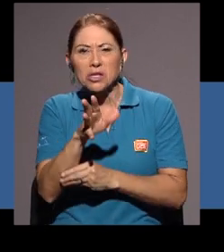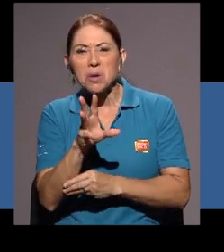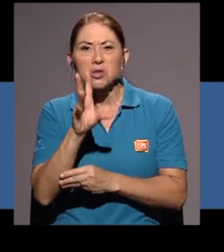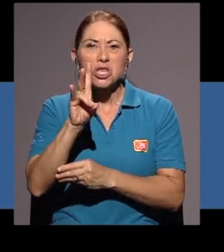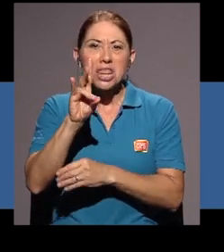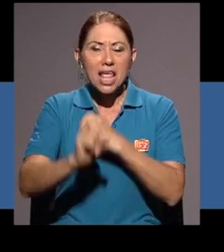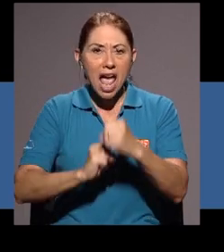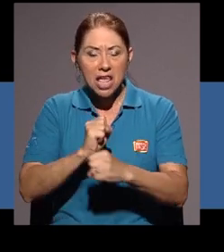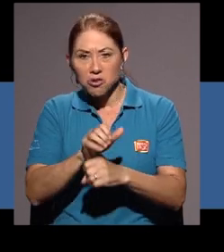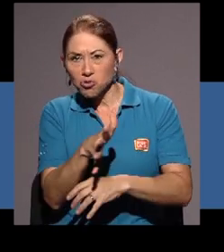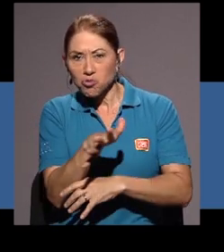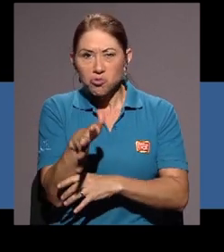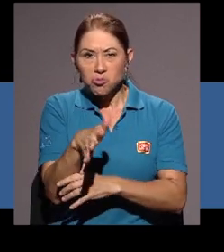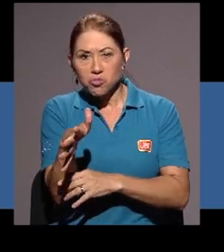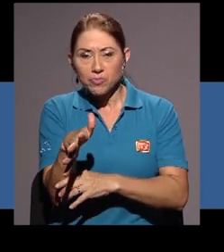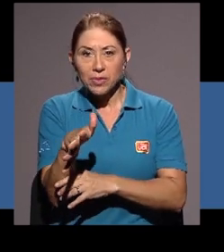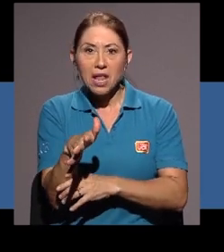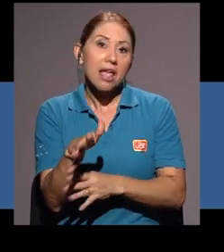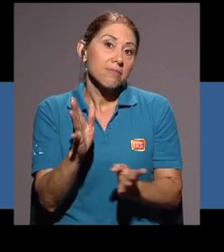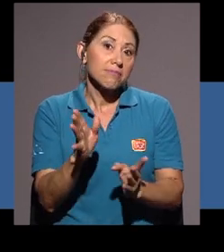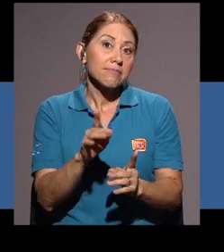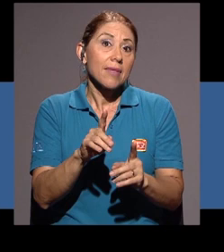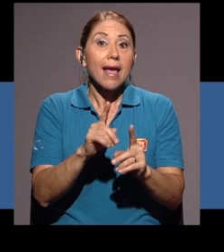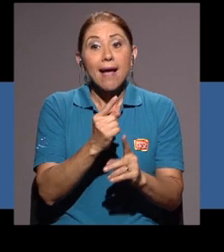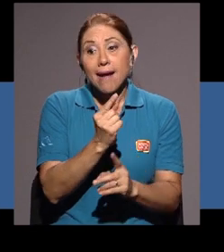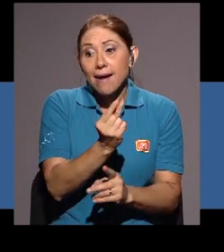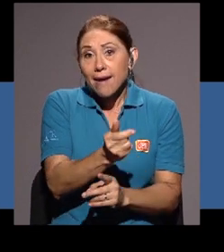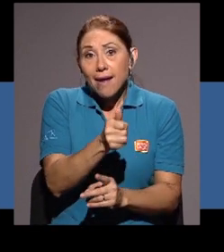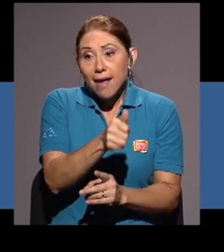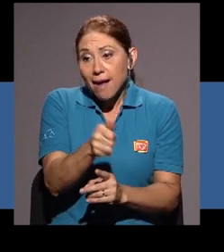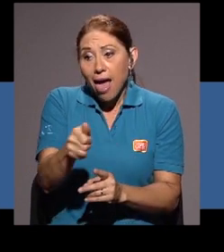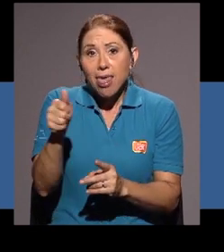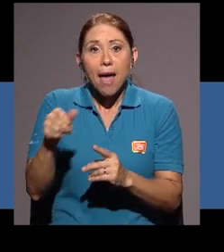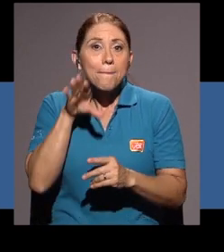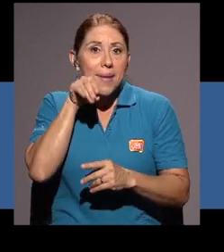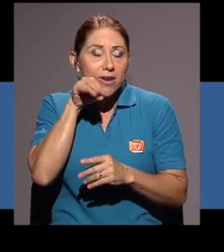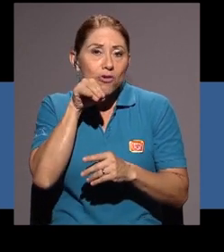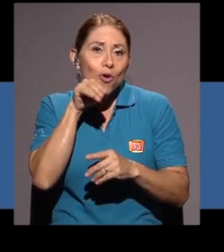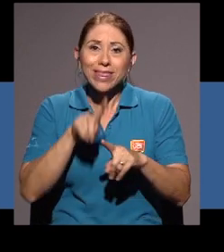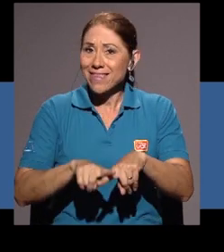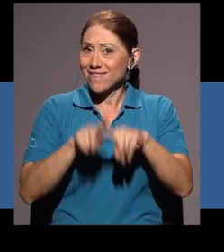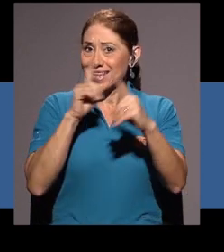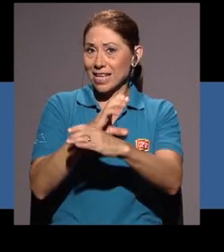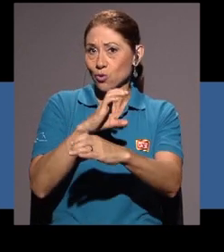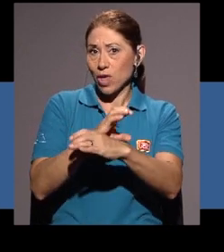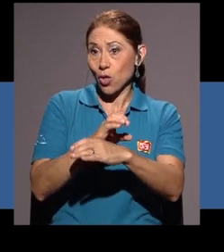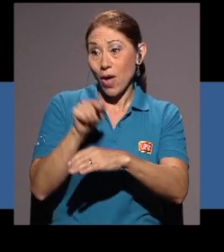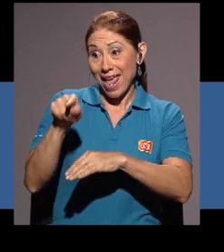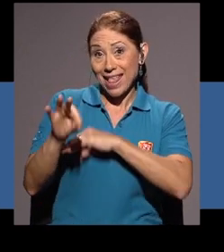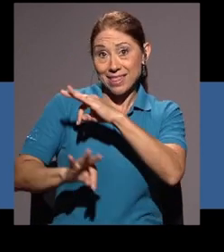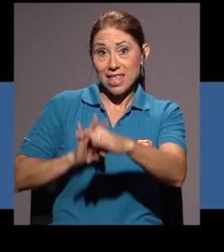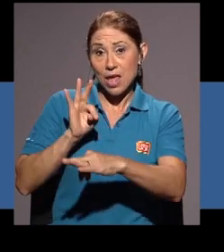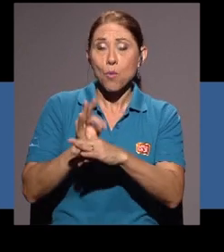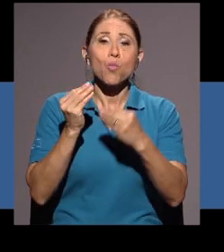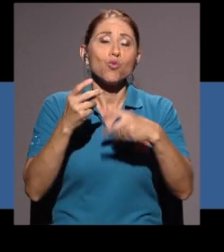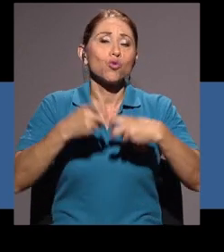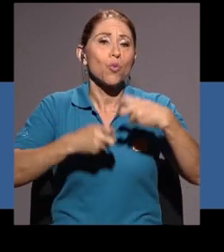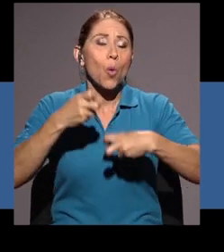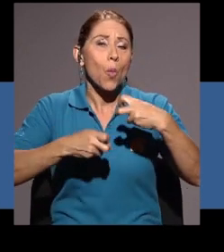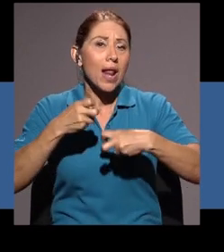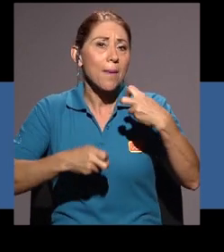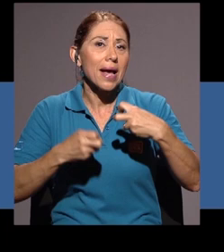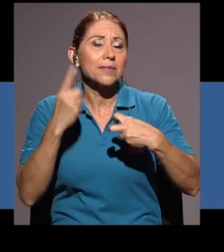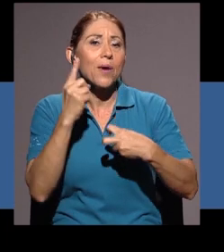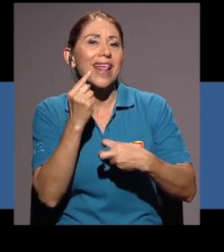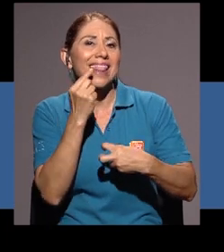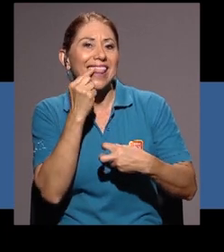Cada perro tiene sus diferencias, cuida. En especial Fede, por la raza, tiene muchos problemas en